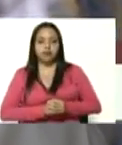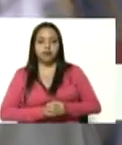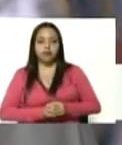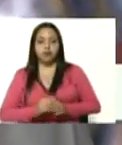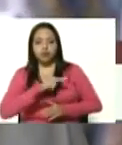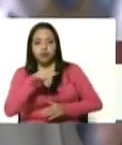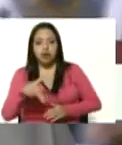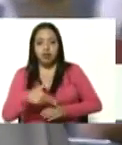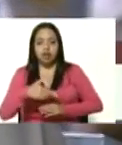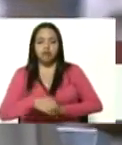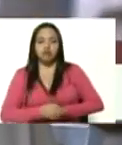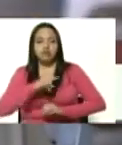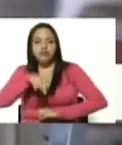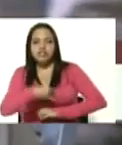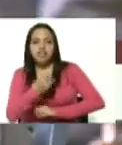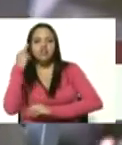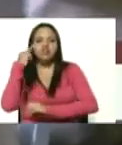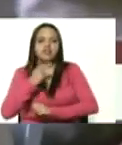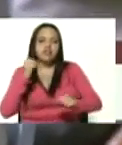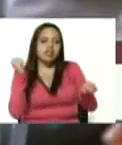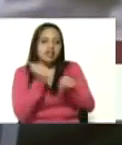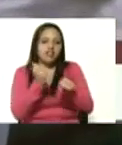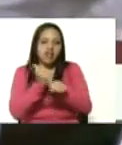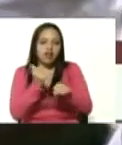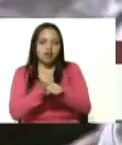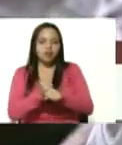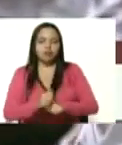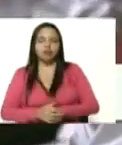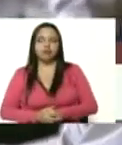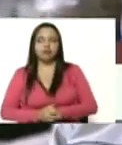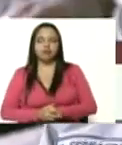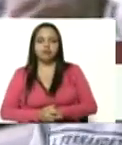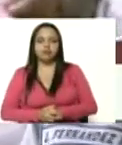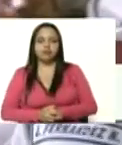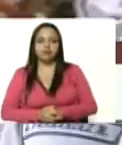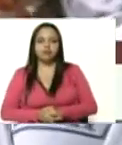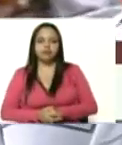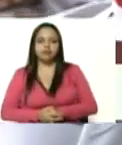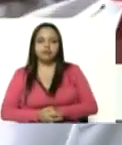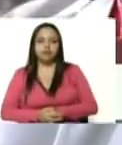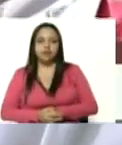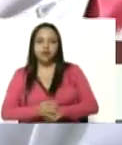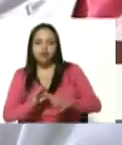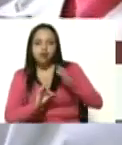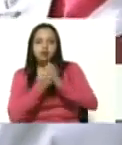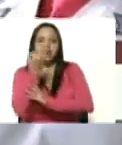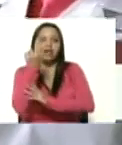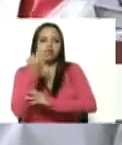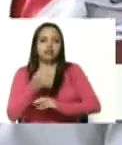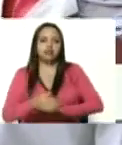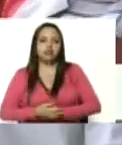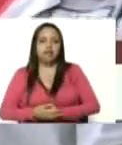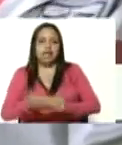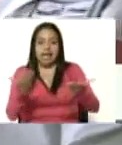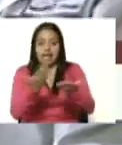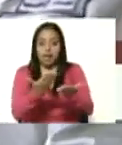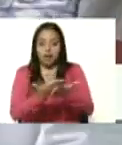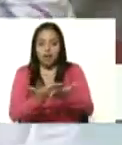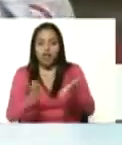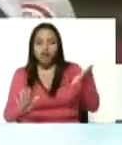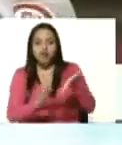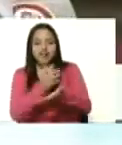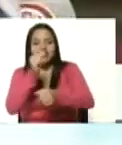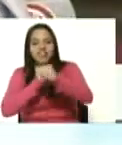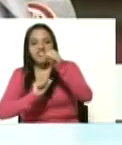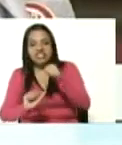bolivariana de trabajadores Rivero este fundar estas escuelas antiimperialistas